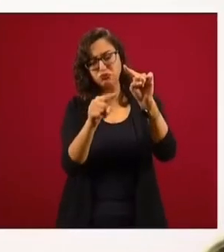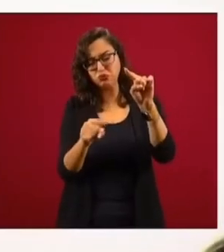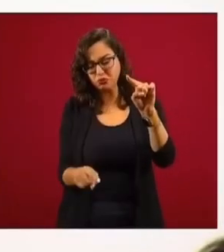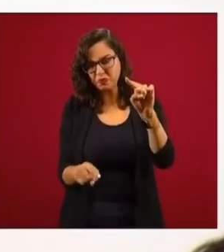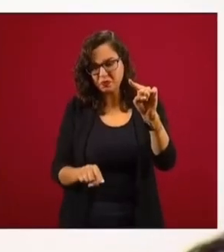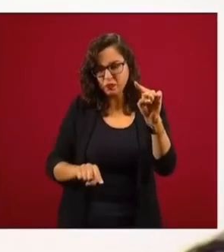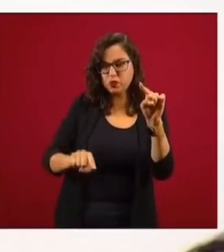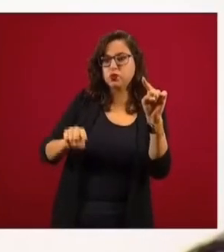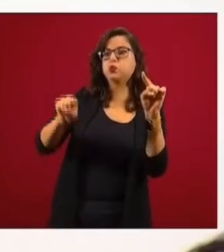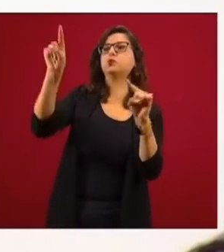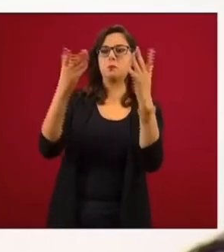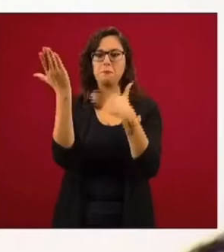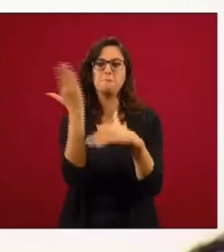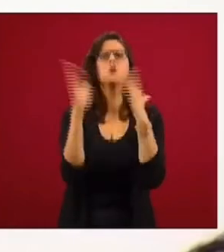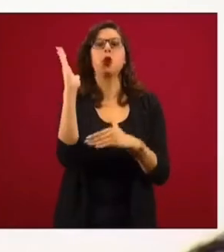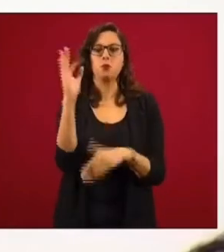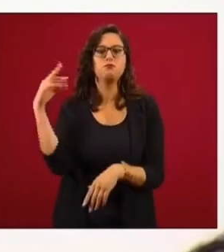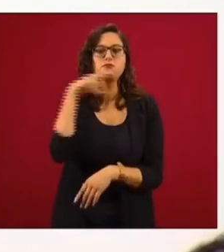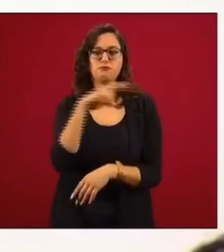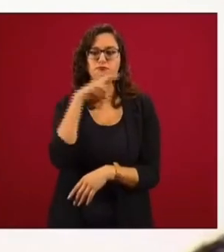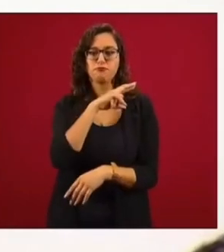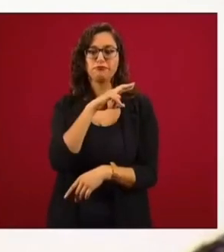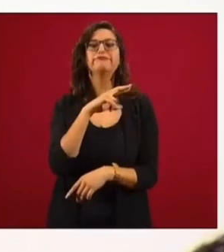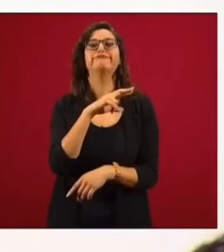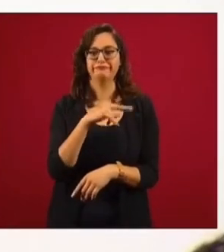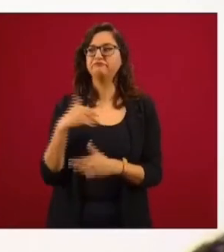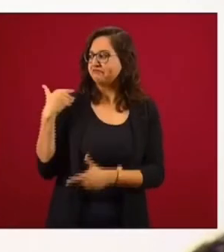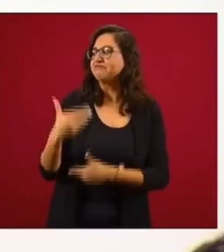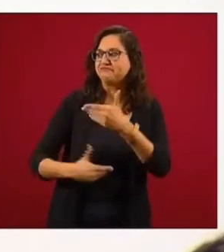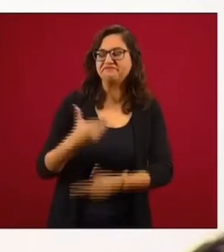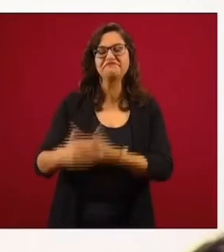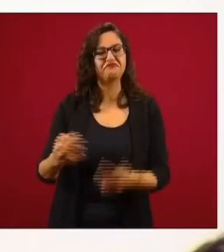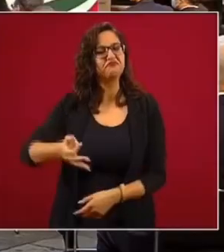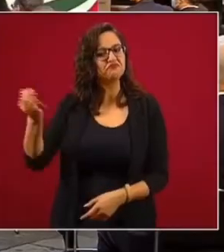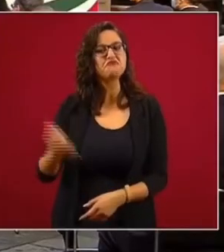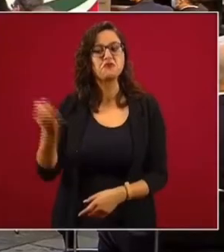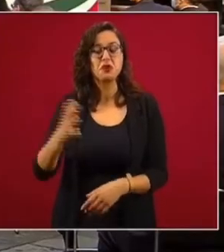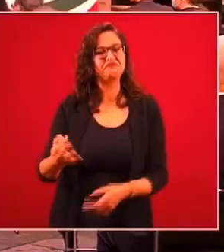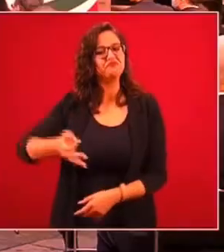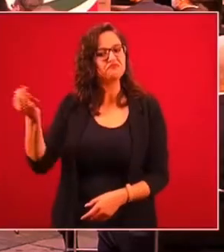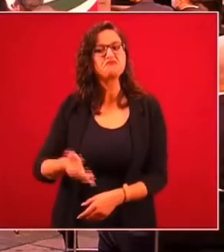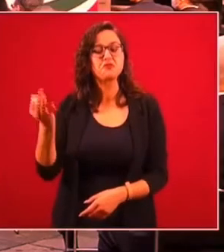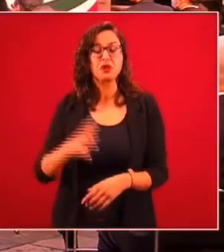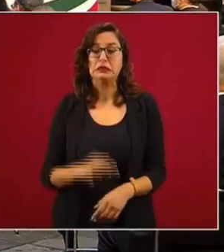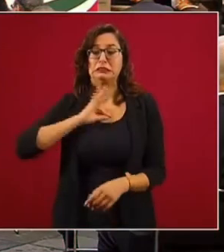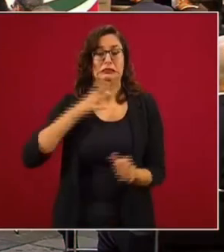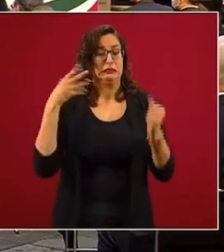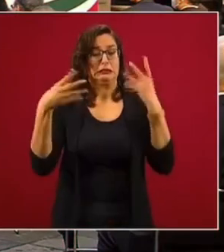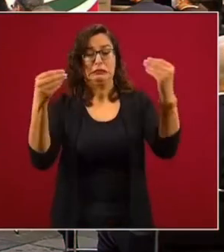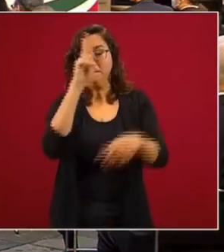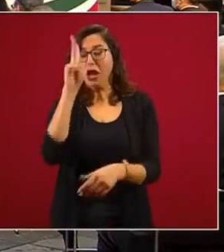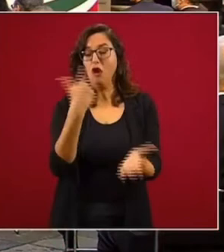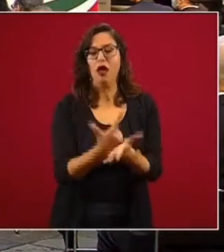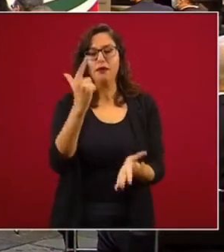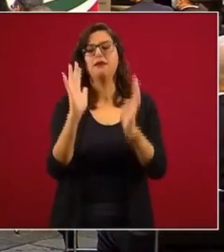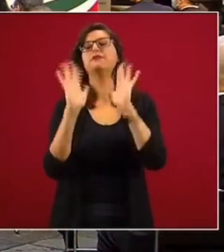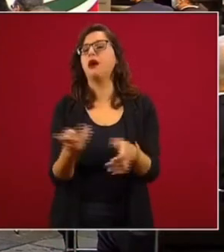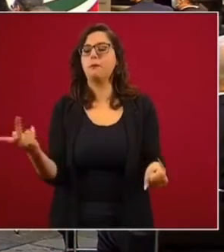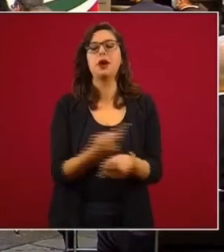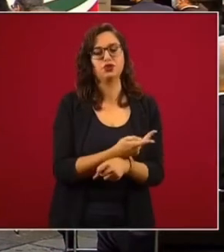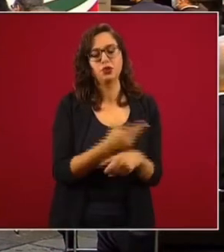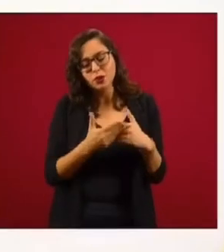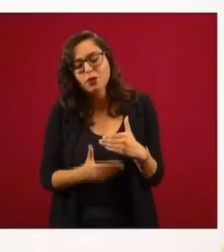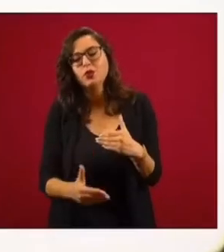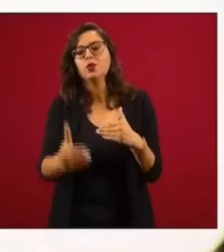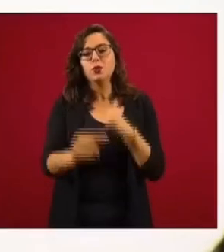pero que saldríamos pronto. Afortunadamente así está sucediendo. Ya pasó lo peor, ya pasó lo peor y ahora vamos para arriba. Ya